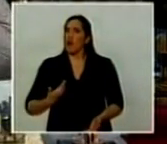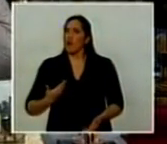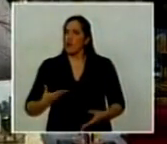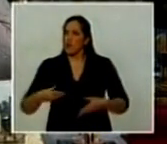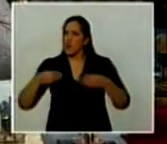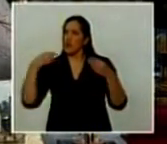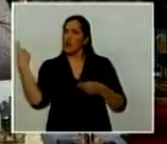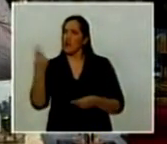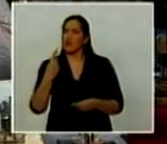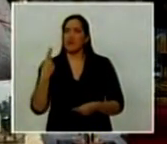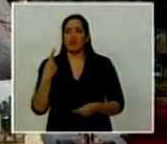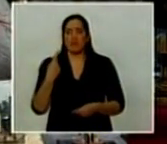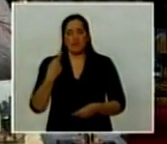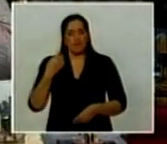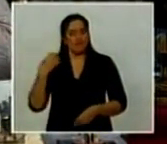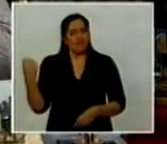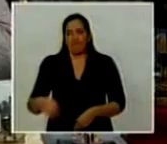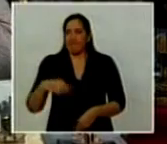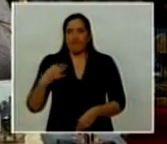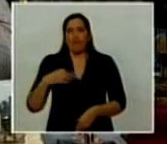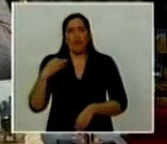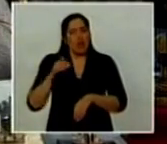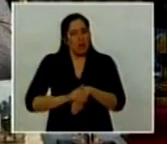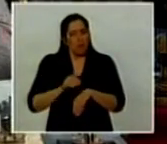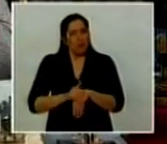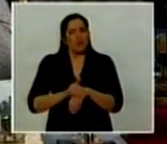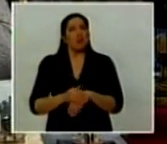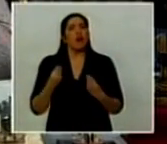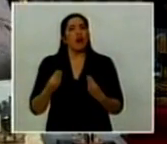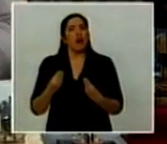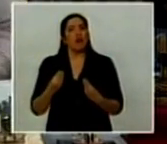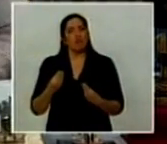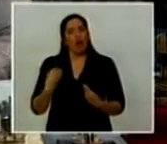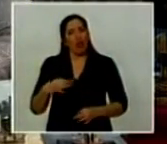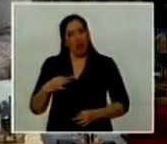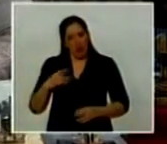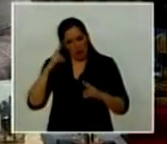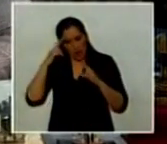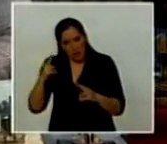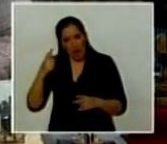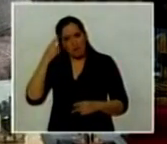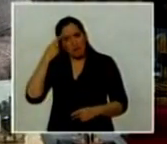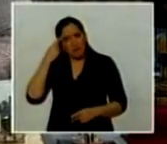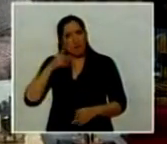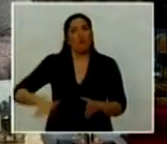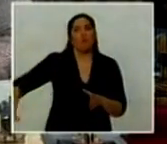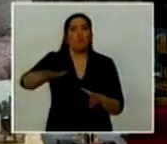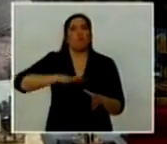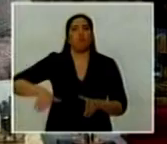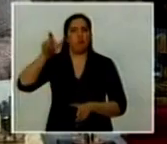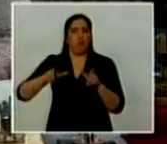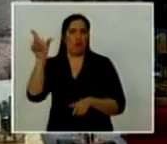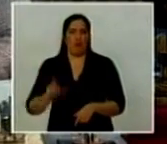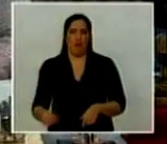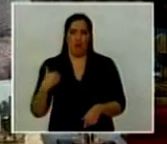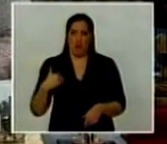principal responder a las necesidades de sus pueblos, y así siempre debe ser. Pero en esta oportunidad, y con